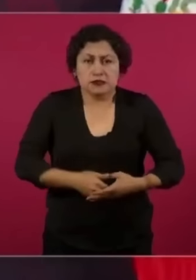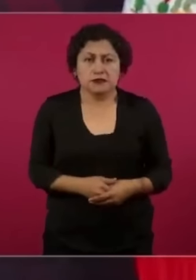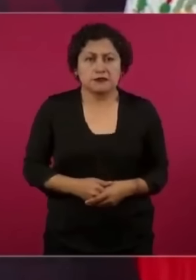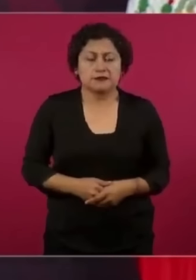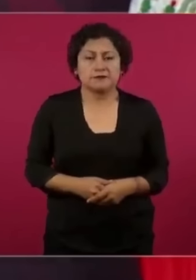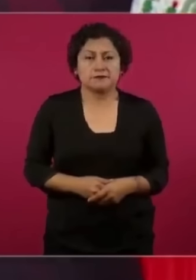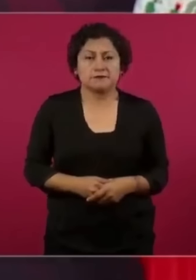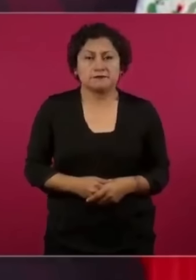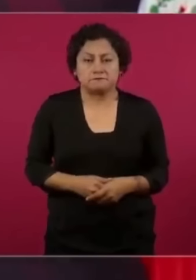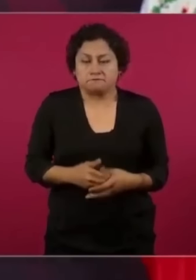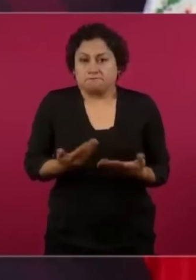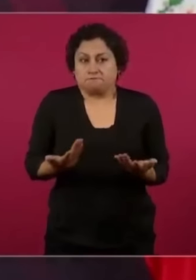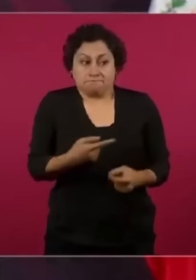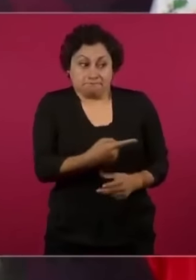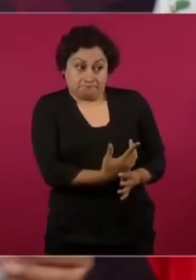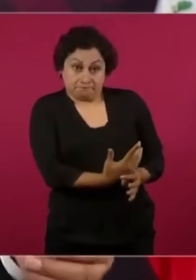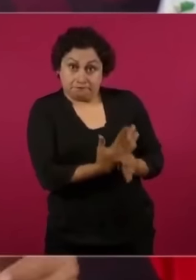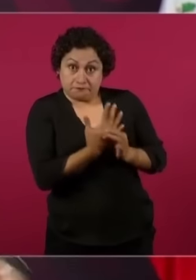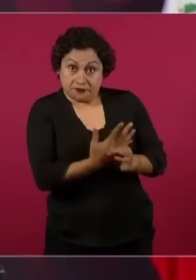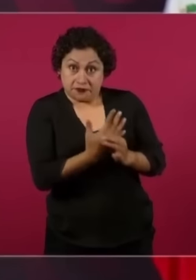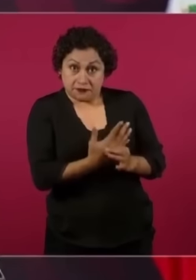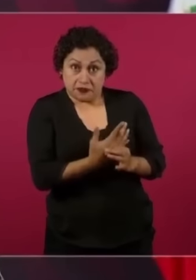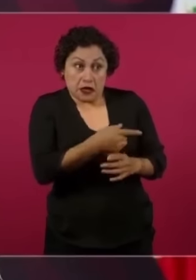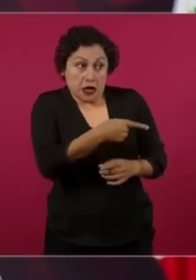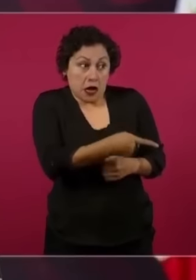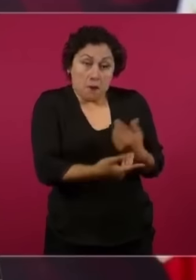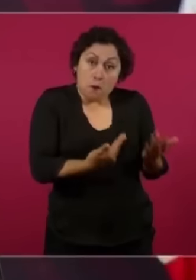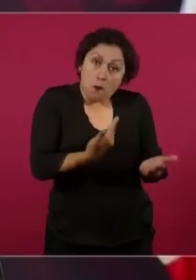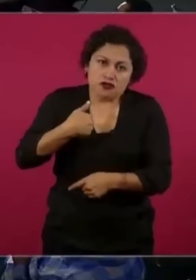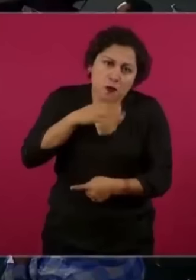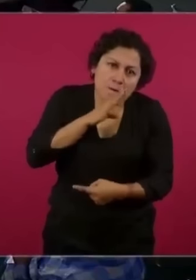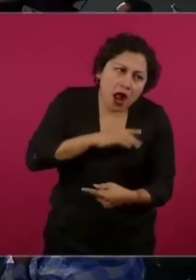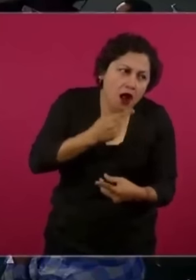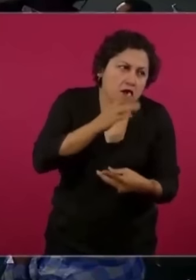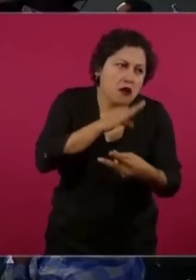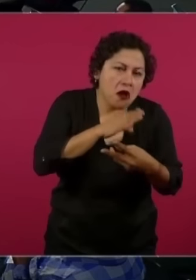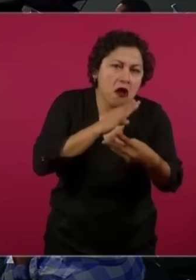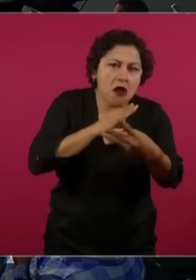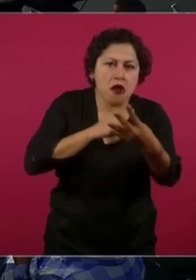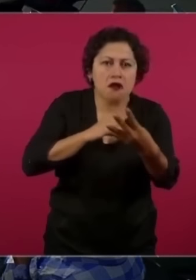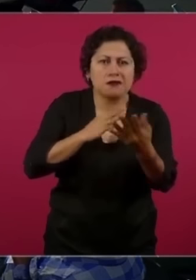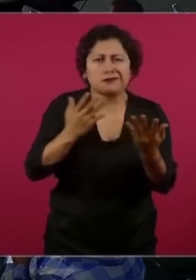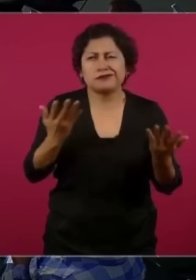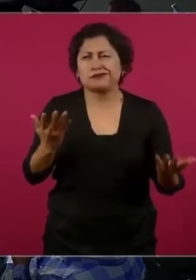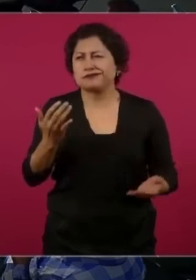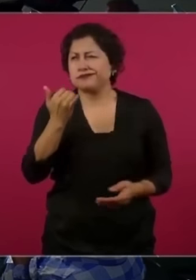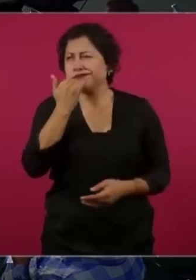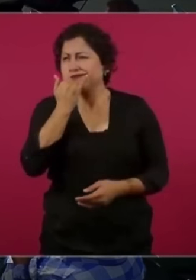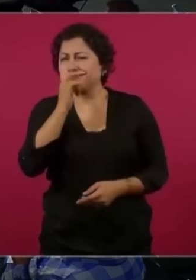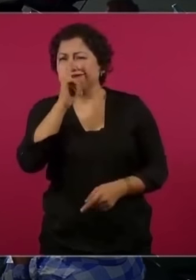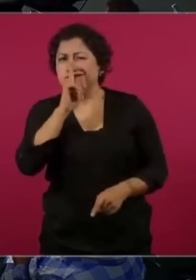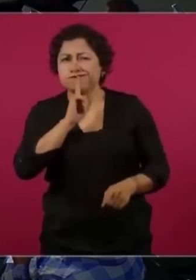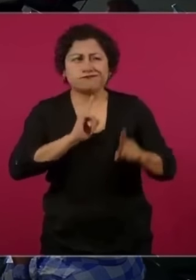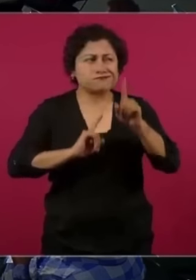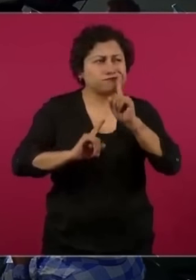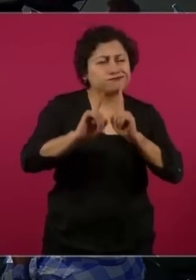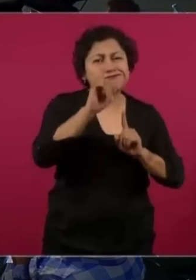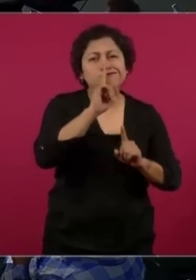Él tiene todo, entonces es muy sencillo